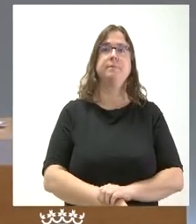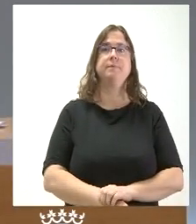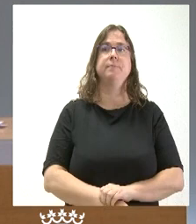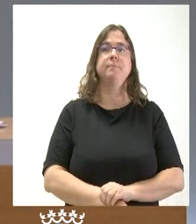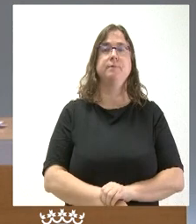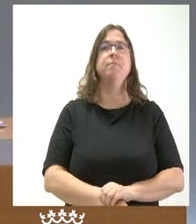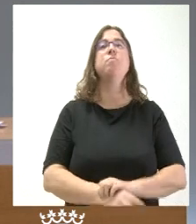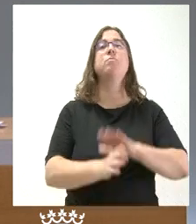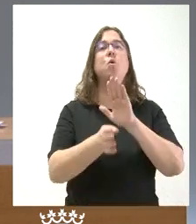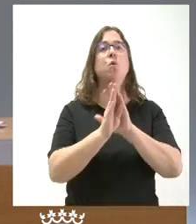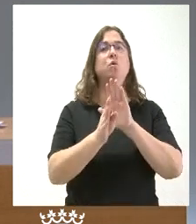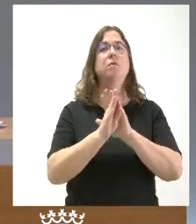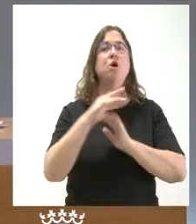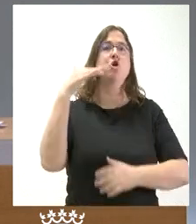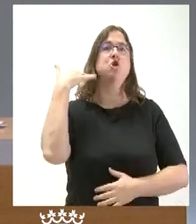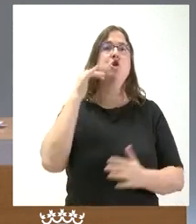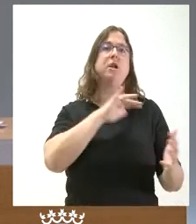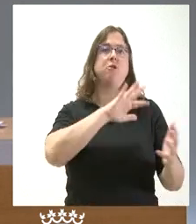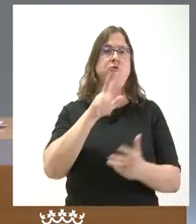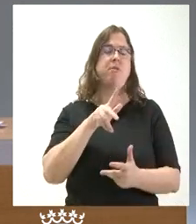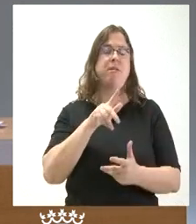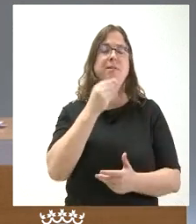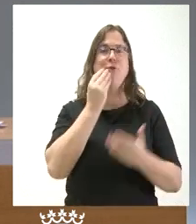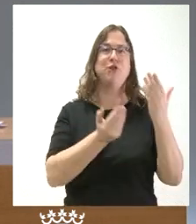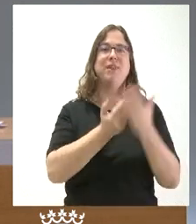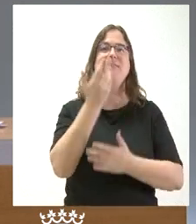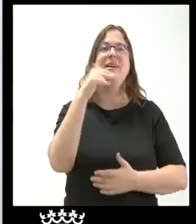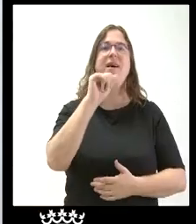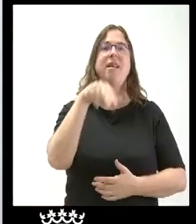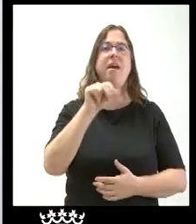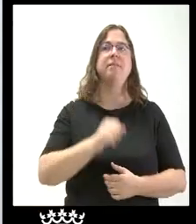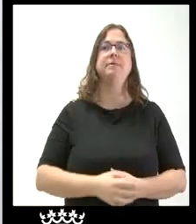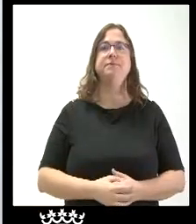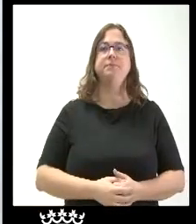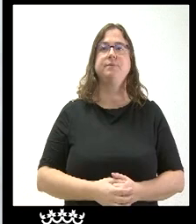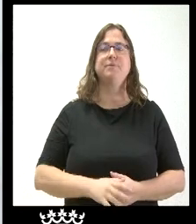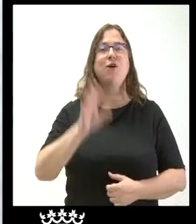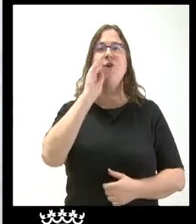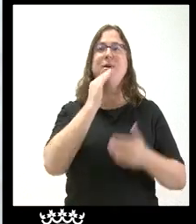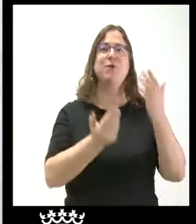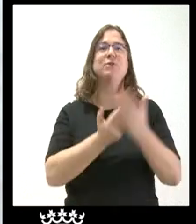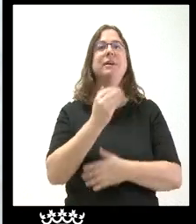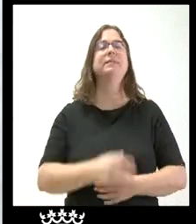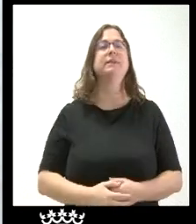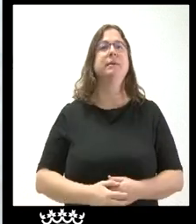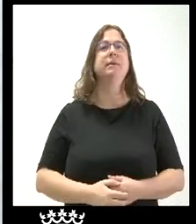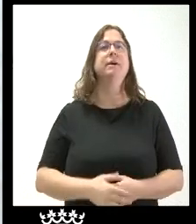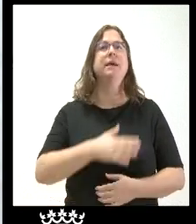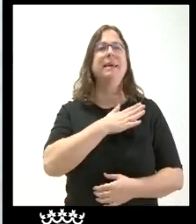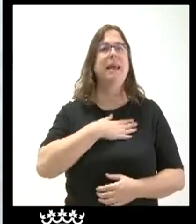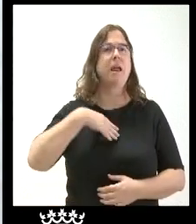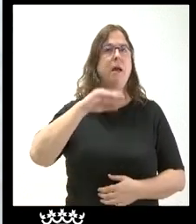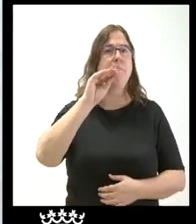Seguimos ahora con Soria Noticias en Carna Muñoz buenos días Hola buenos días yo quería